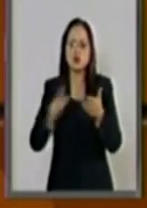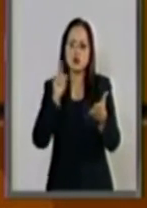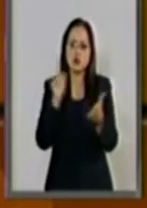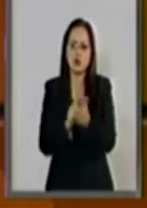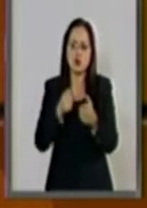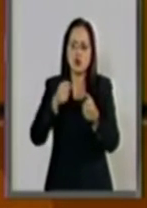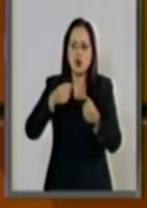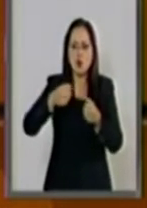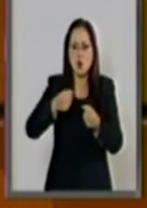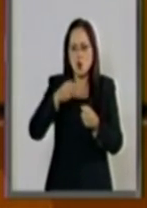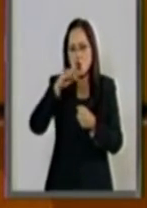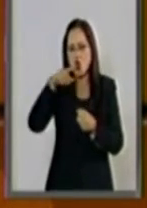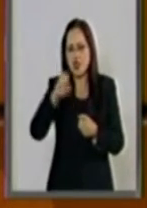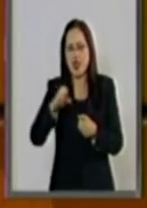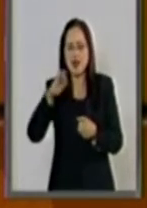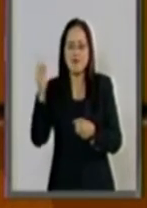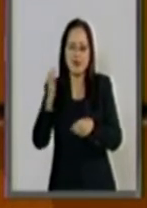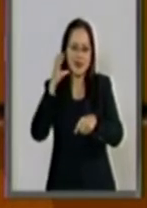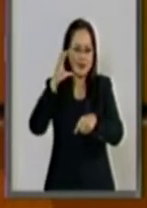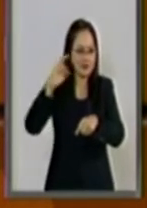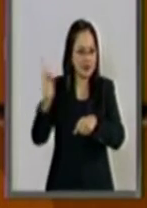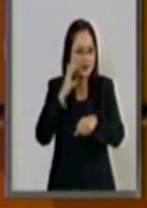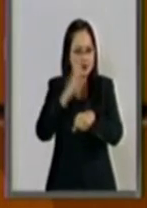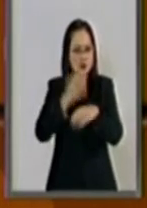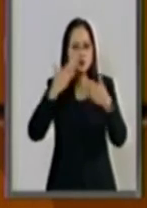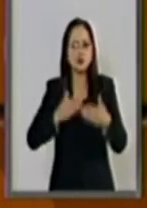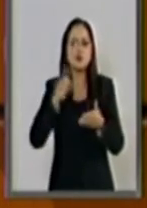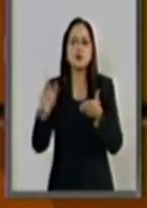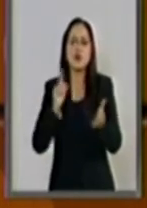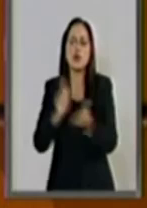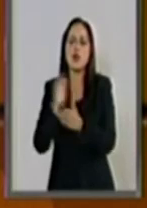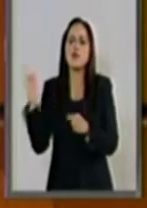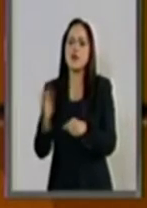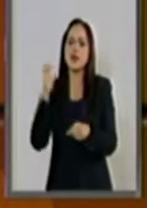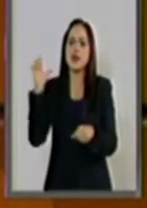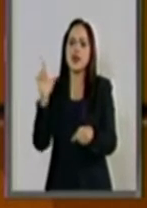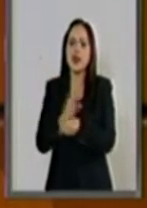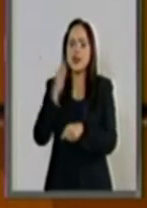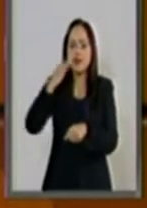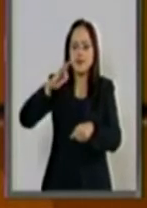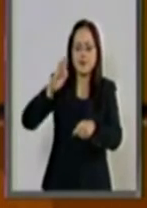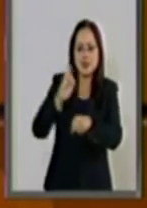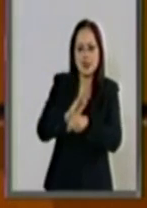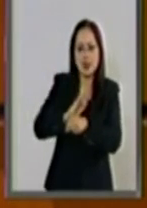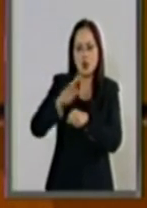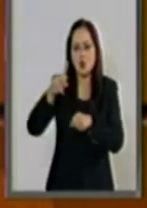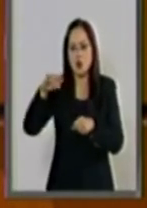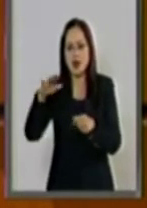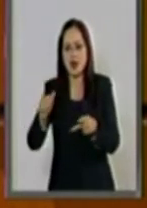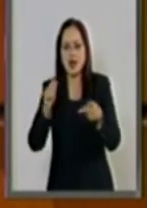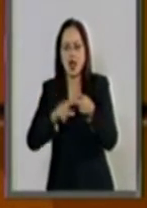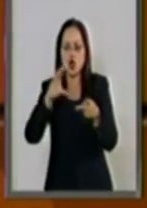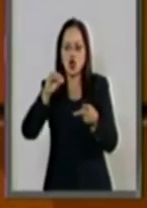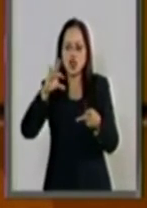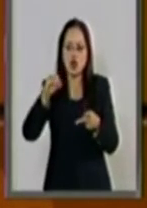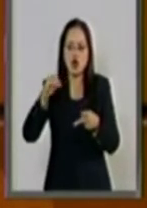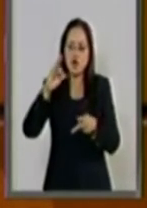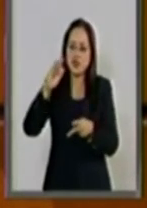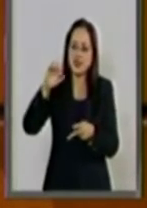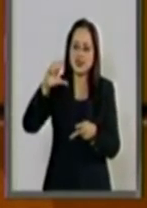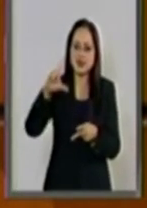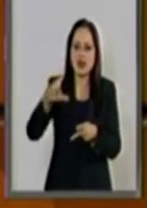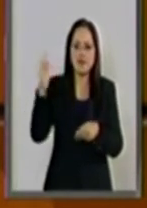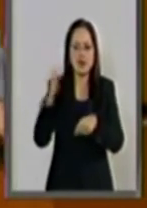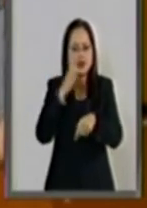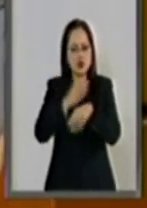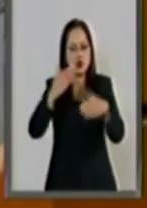Judicial de la Federación, así como de la Ley Federal de Defensoría Pública del Código Fiscal de la Federación y de